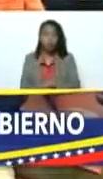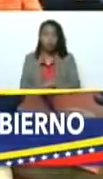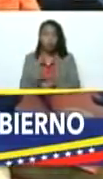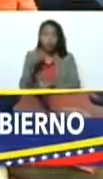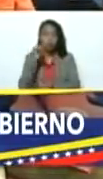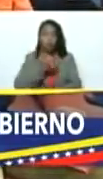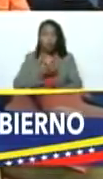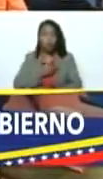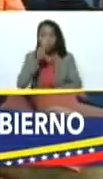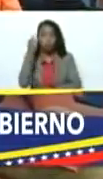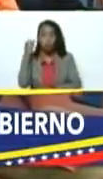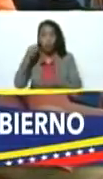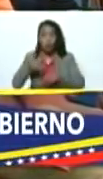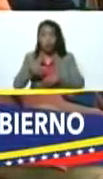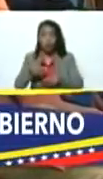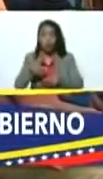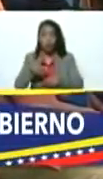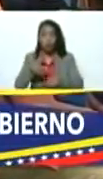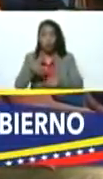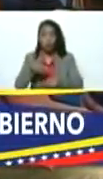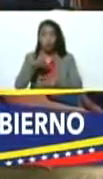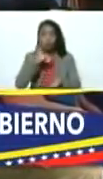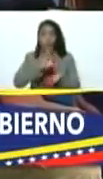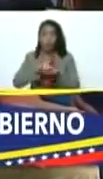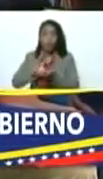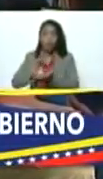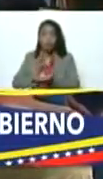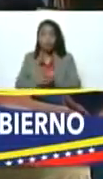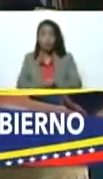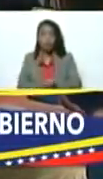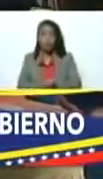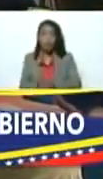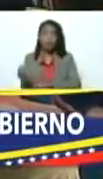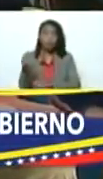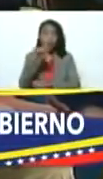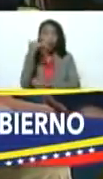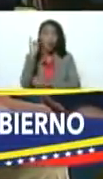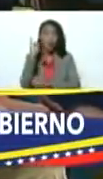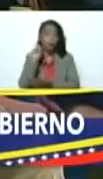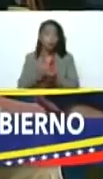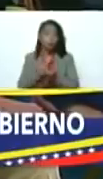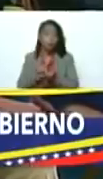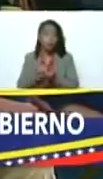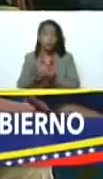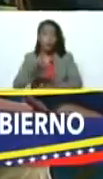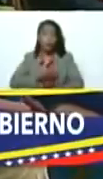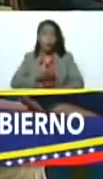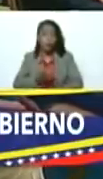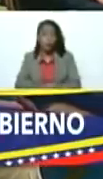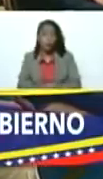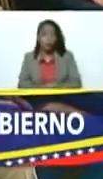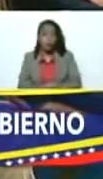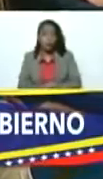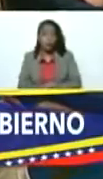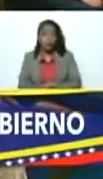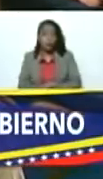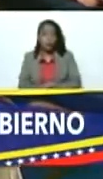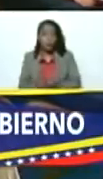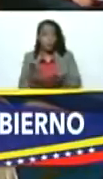alcaldes y las alcaldesas de las capitales. Y además están los alcaldes de